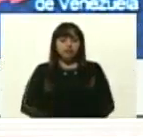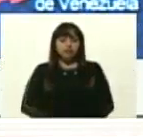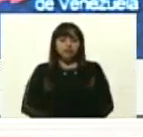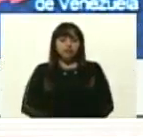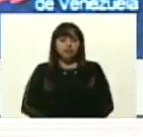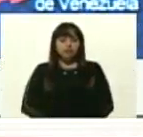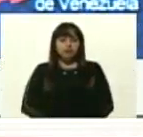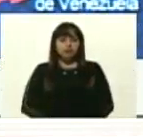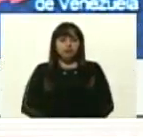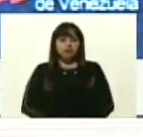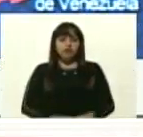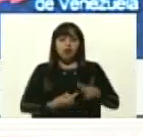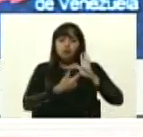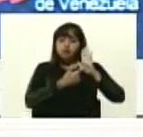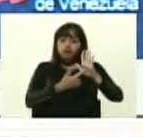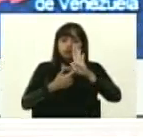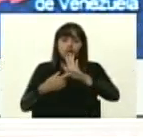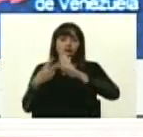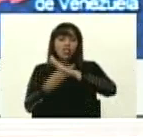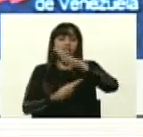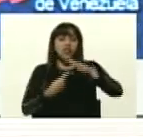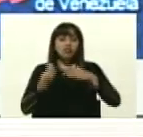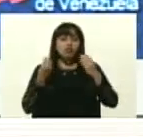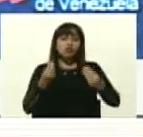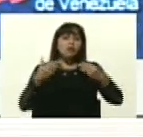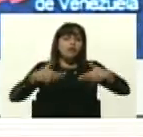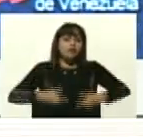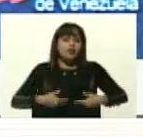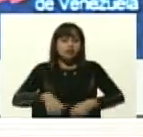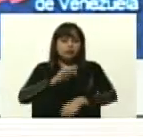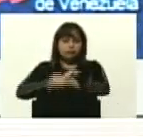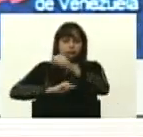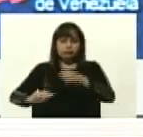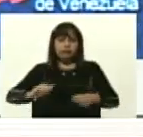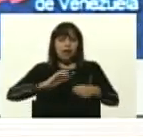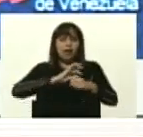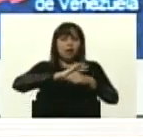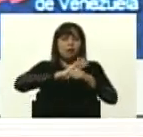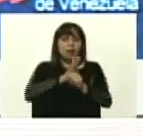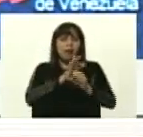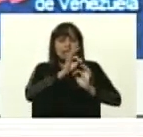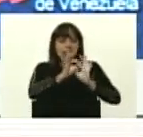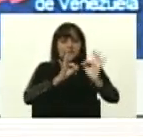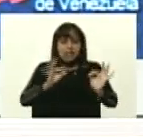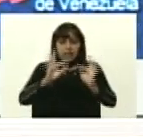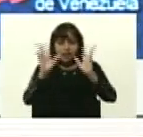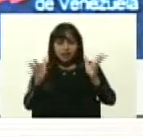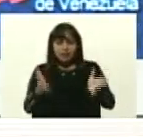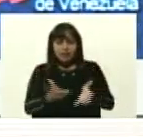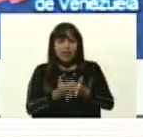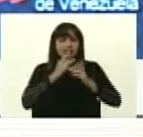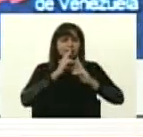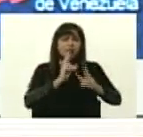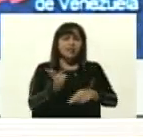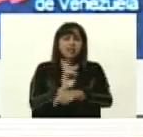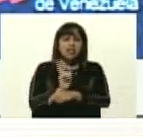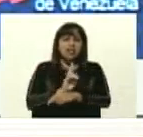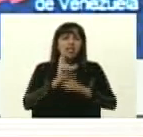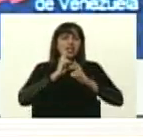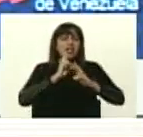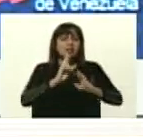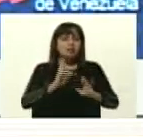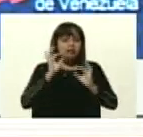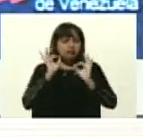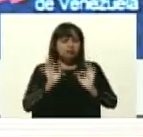Le sacó todos los datos de lo que ha sido nuestra lucha contra la pandemia. De nuestra respuesta temprana, de nuestra respuesta